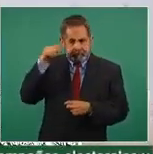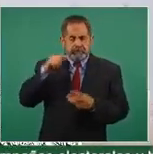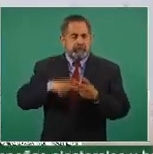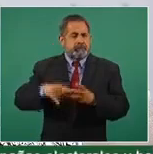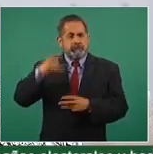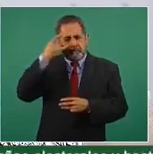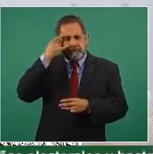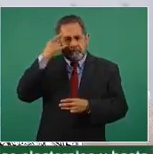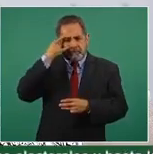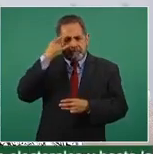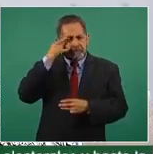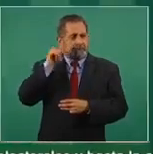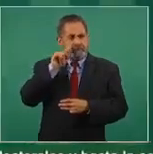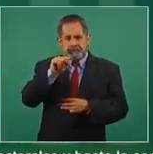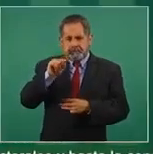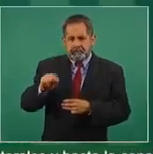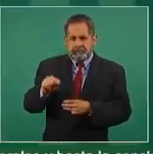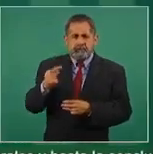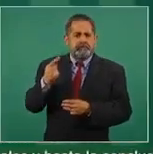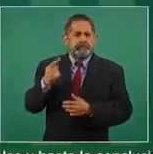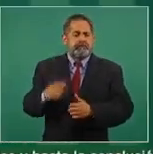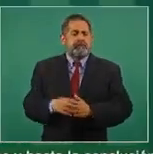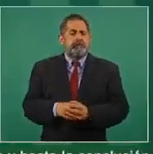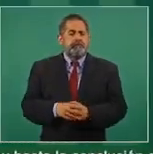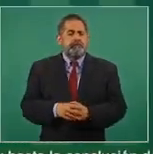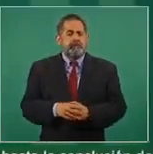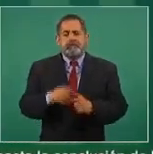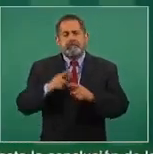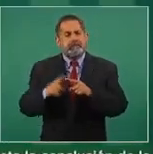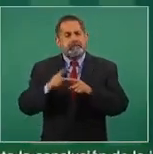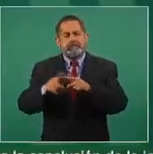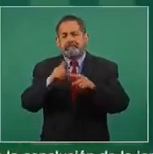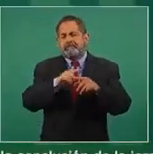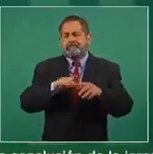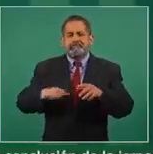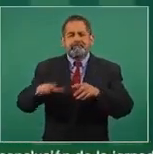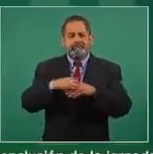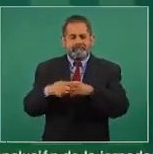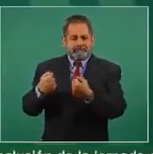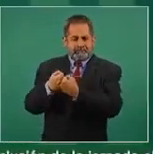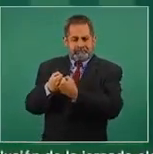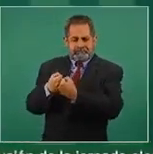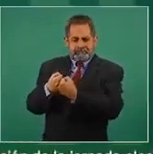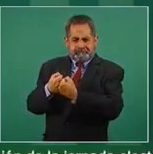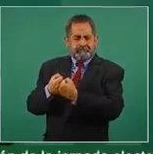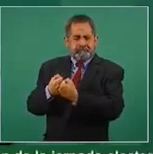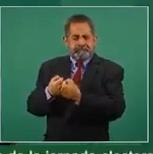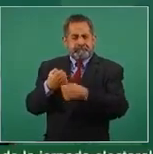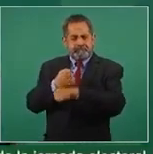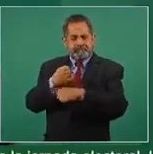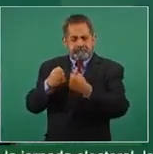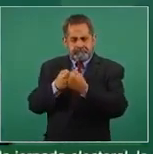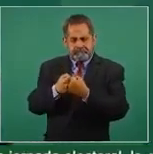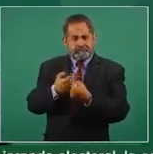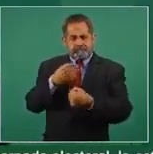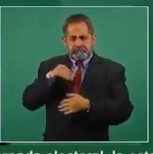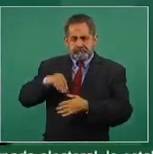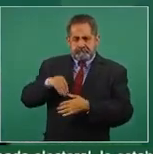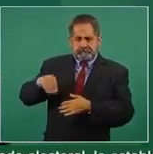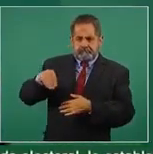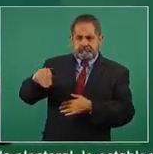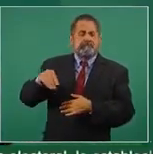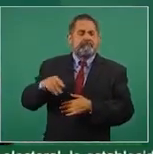Campeche, a los Estados fronterizos del